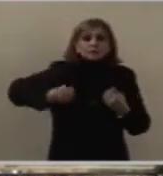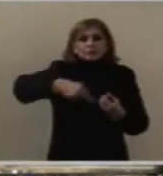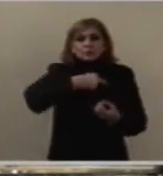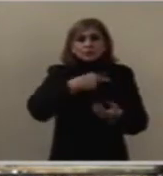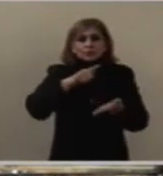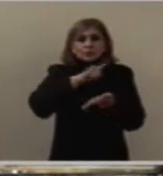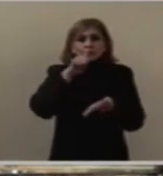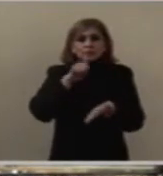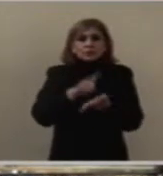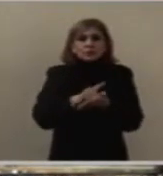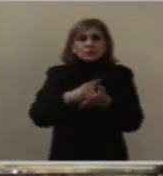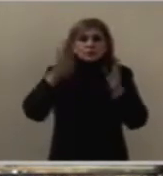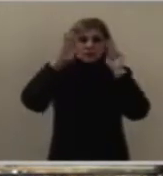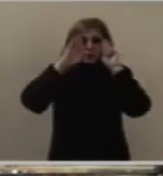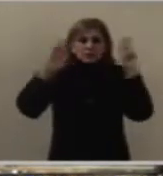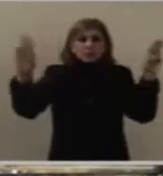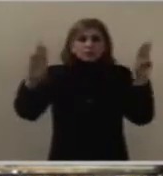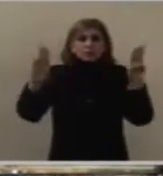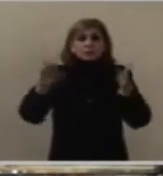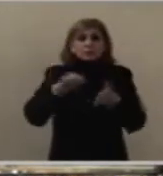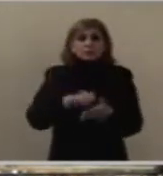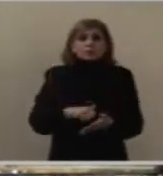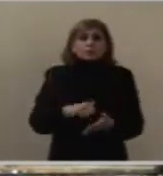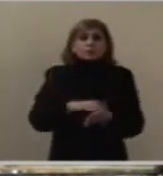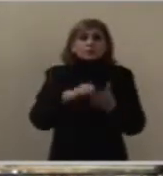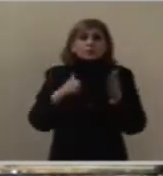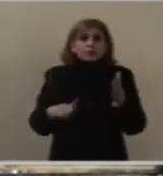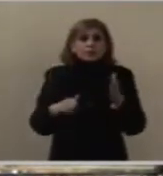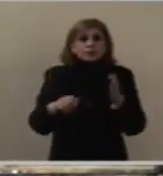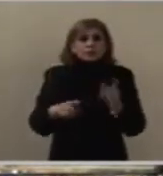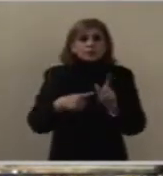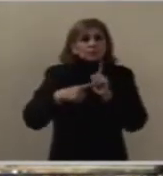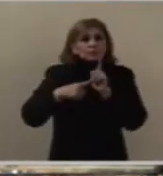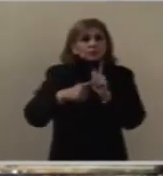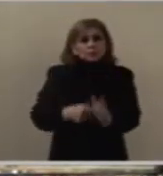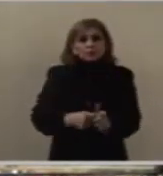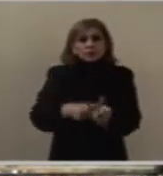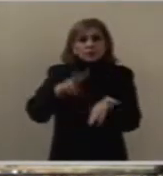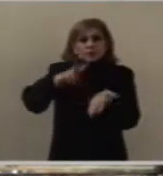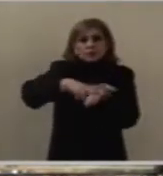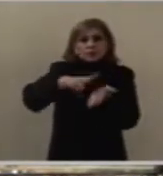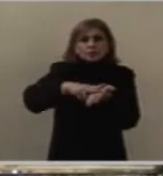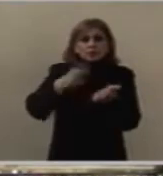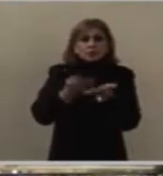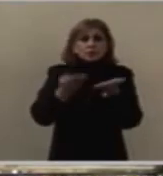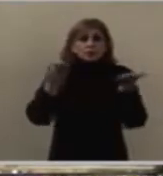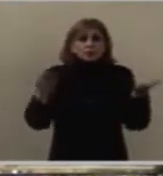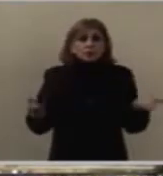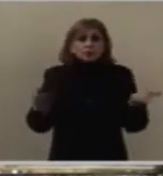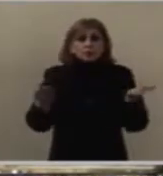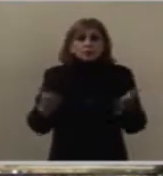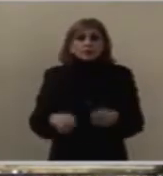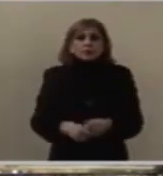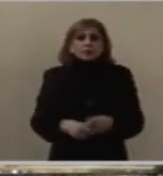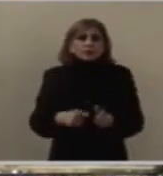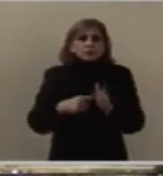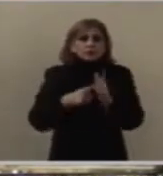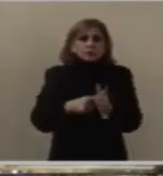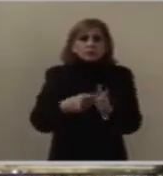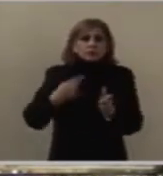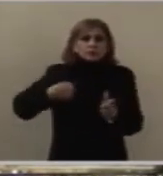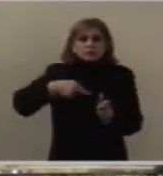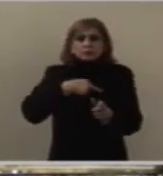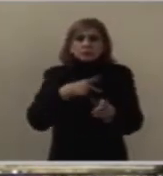fue dada y sigue siendo válida y es guía para nuestros